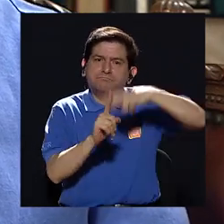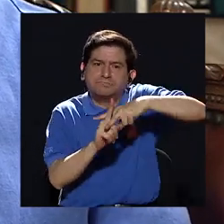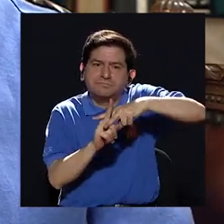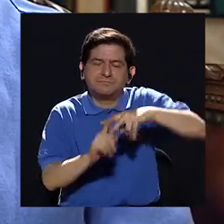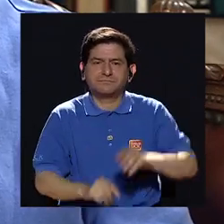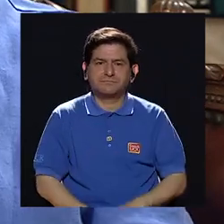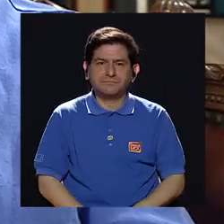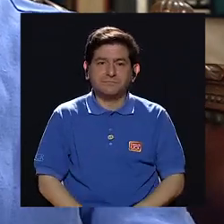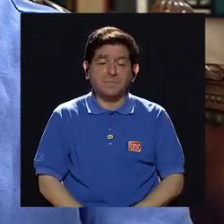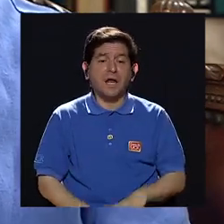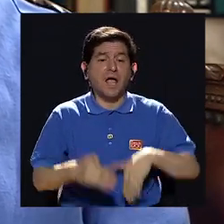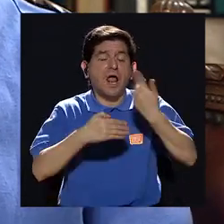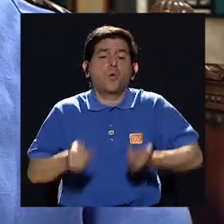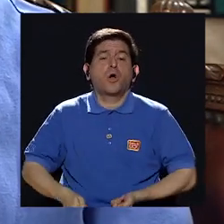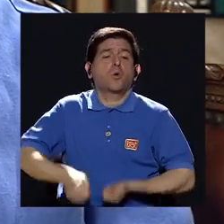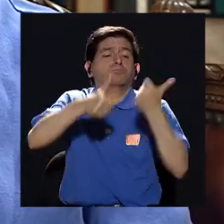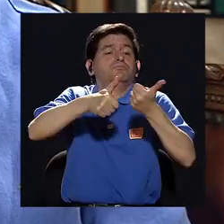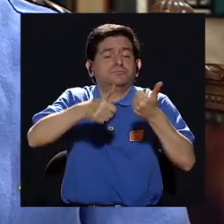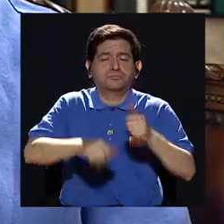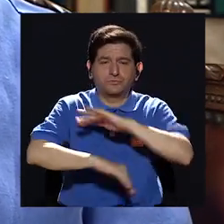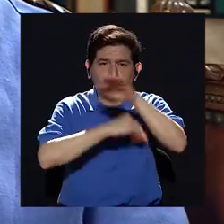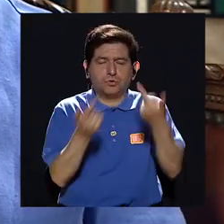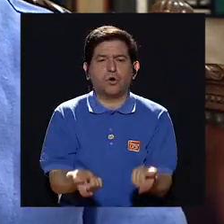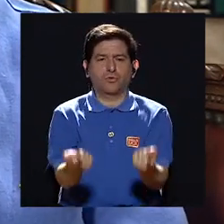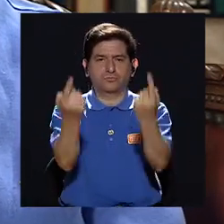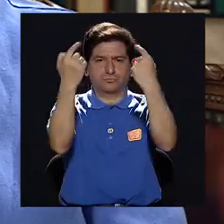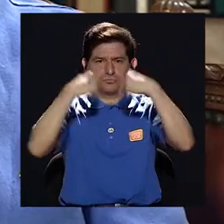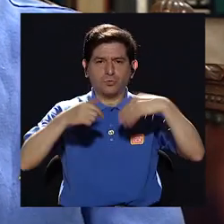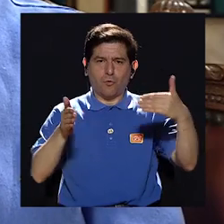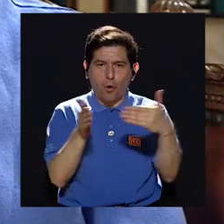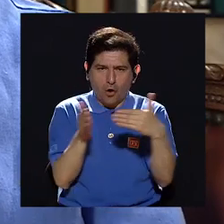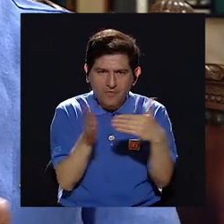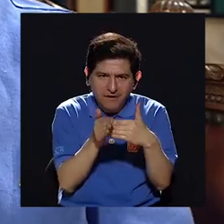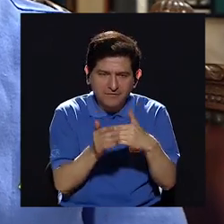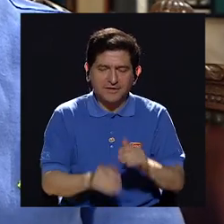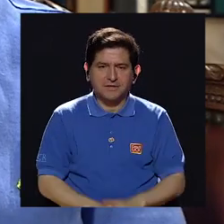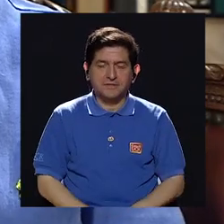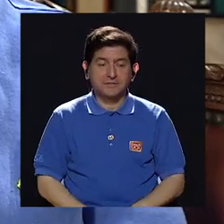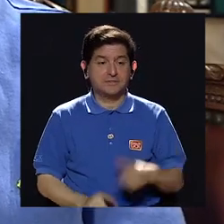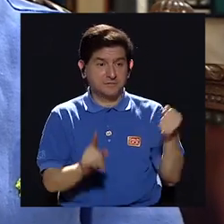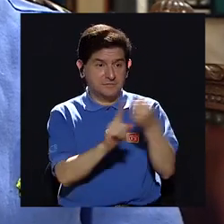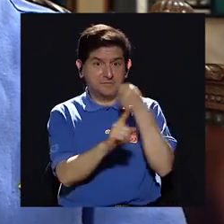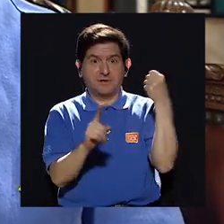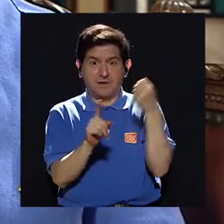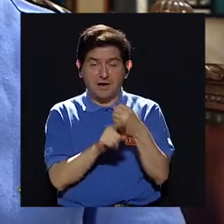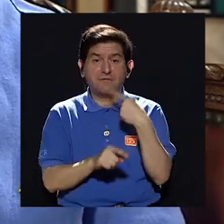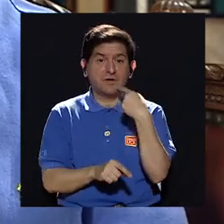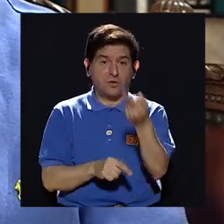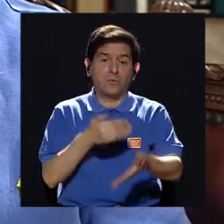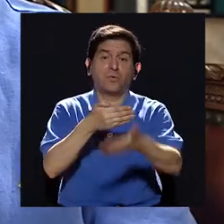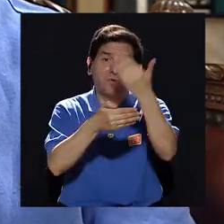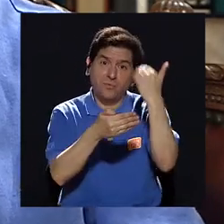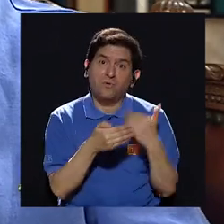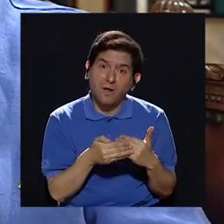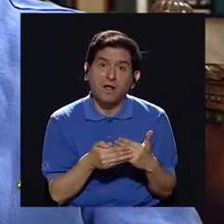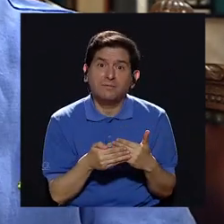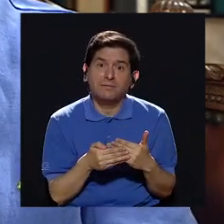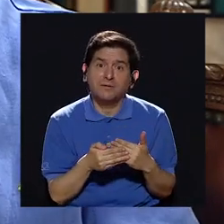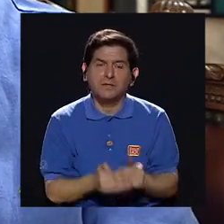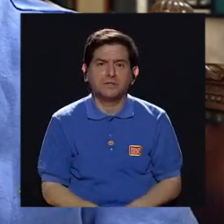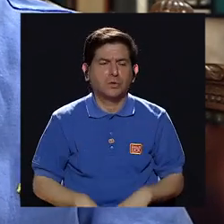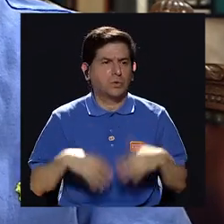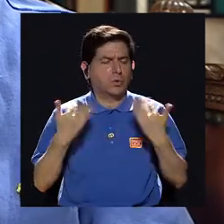después los expulsaron, regresaron todos aquí y la verdad es que la violencia, como usted lo ha apuntado, es